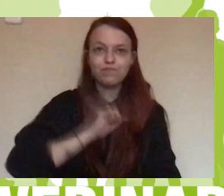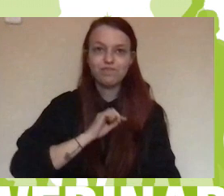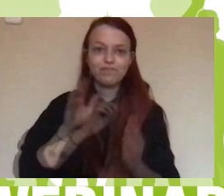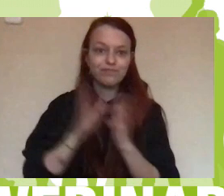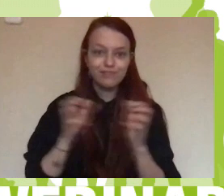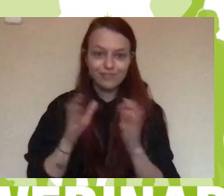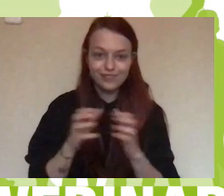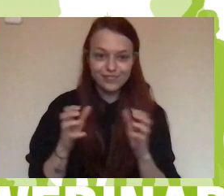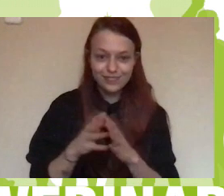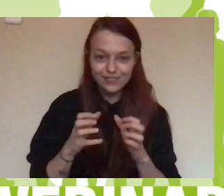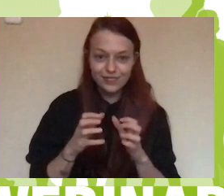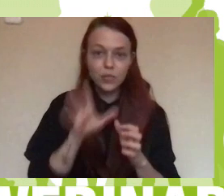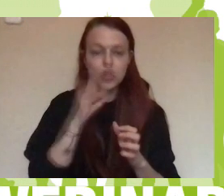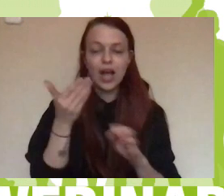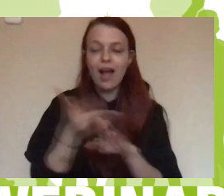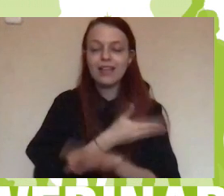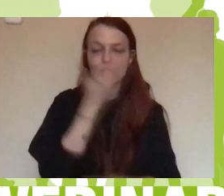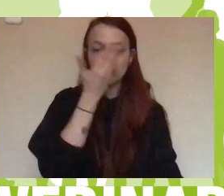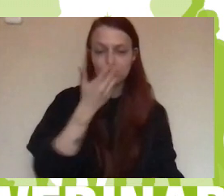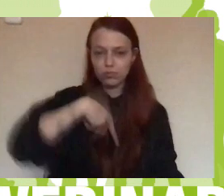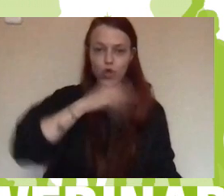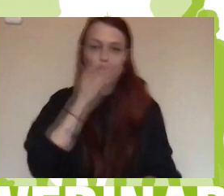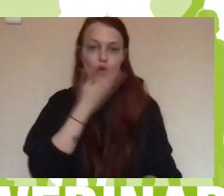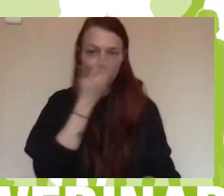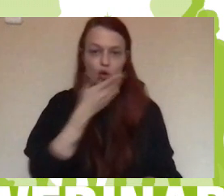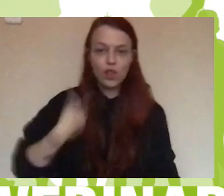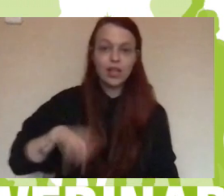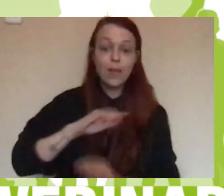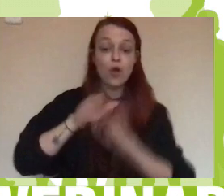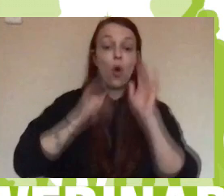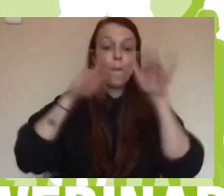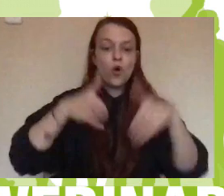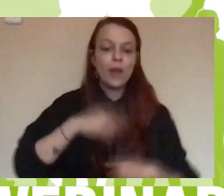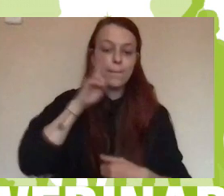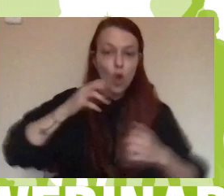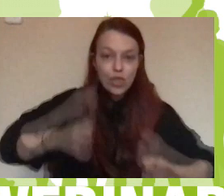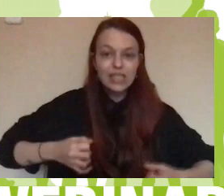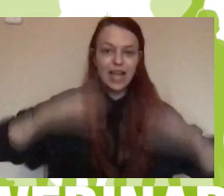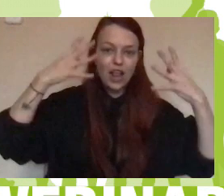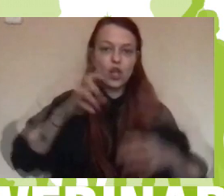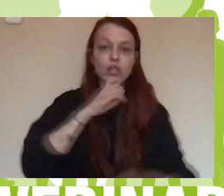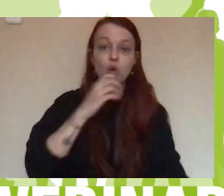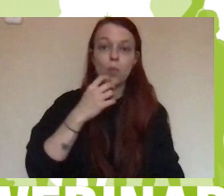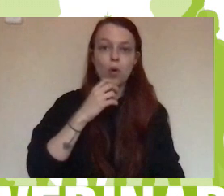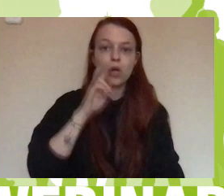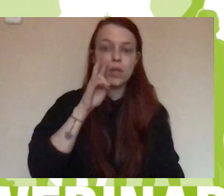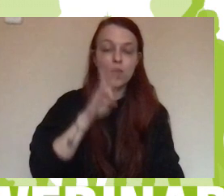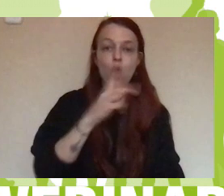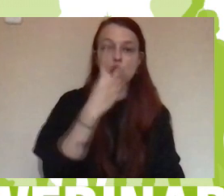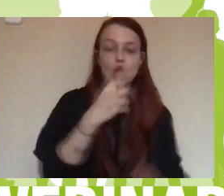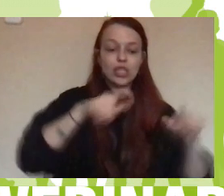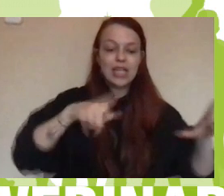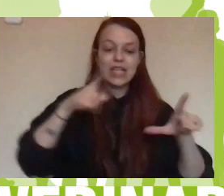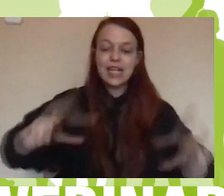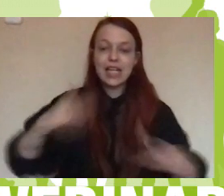ya conocía nuestro centro, pero cuando volvió de nuevo y vio nuestras instalaciones y vio cómo teníamos dos aulas TIC, una de